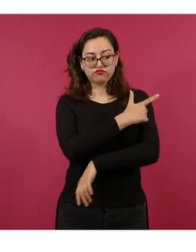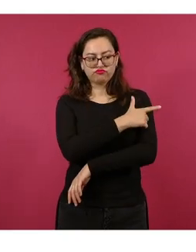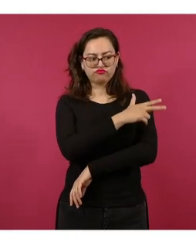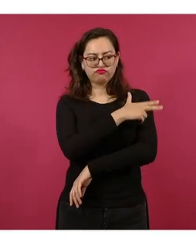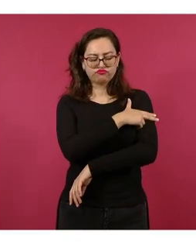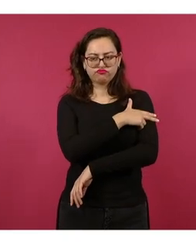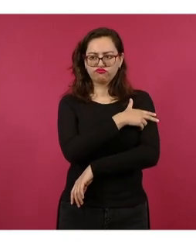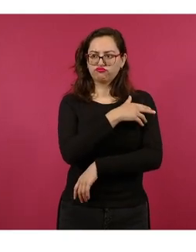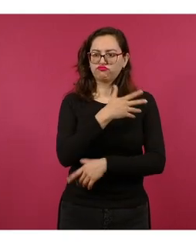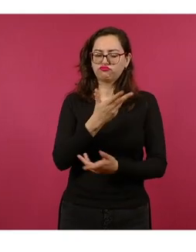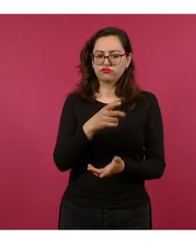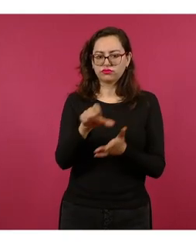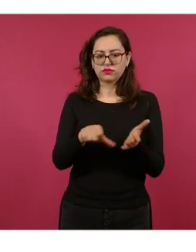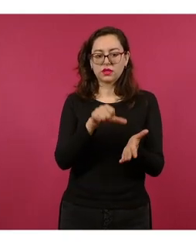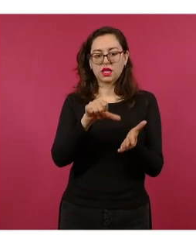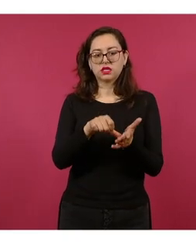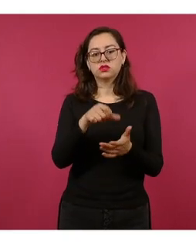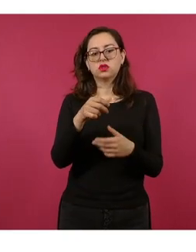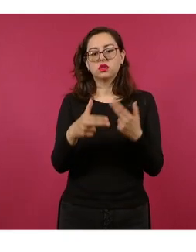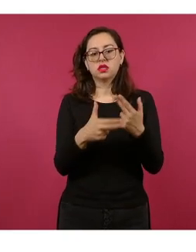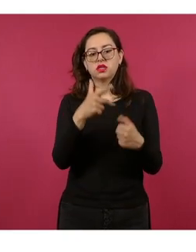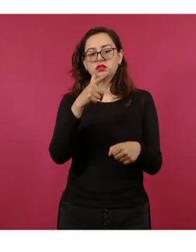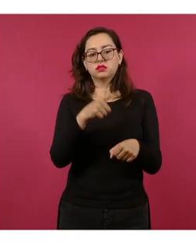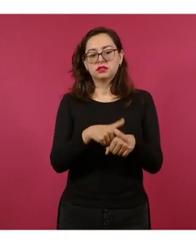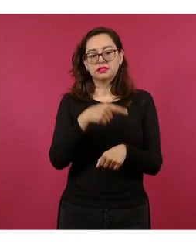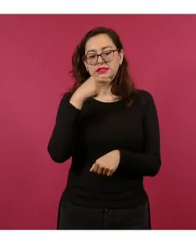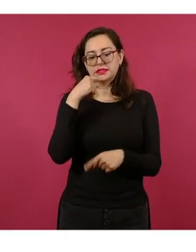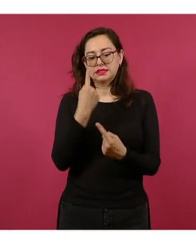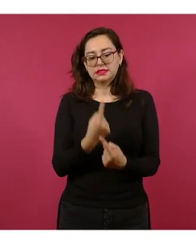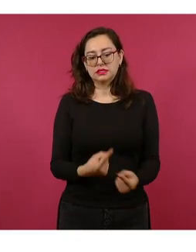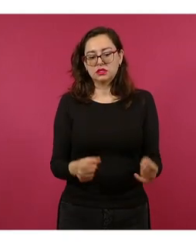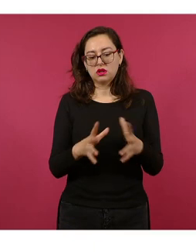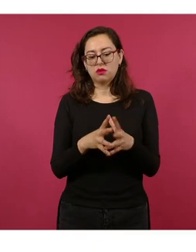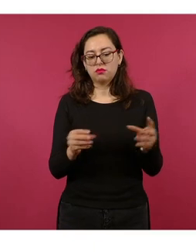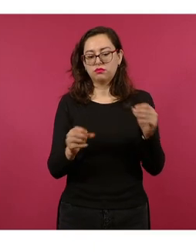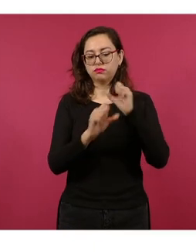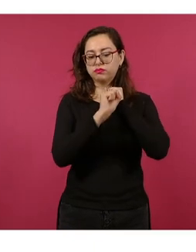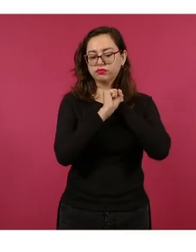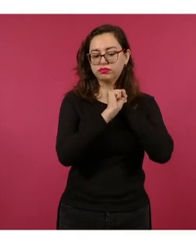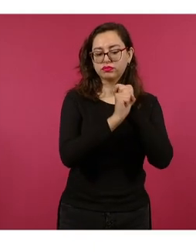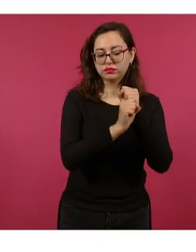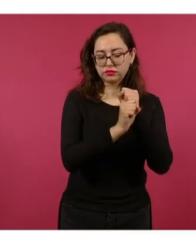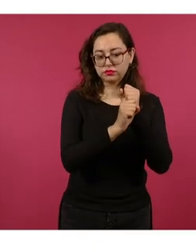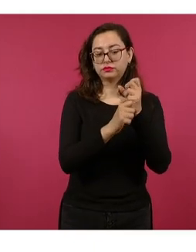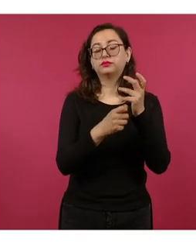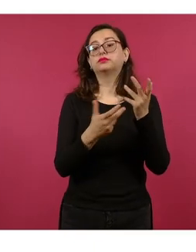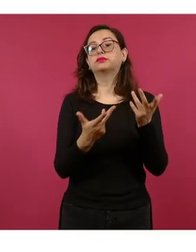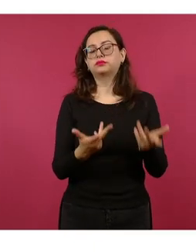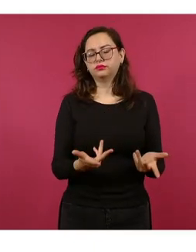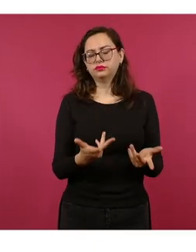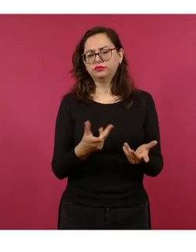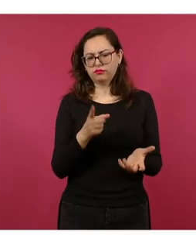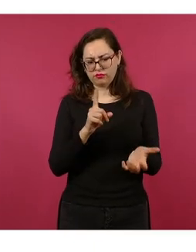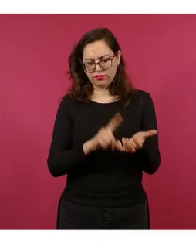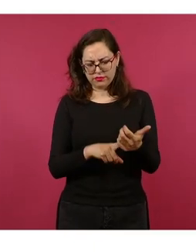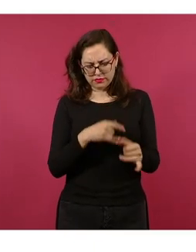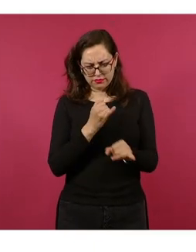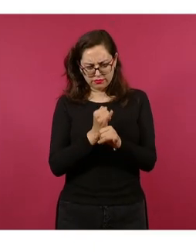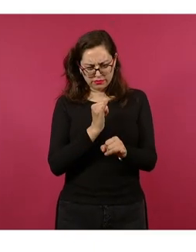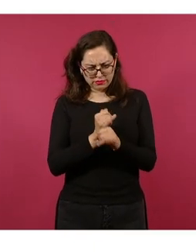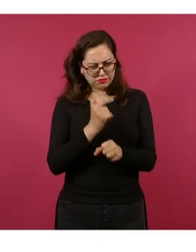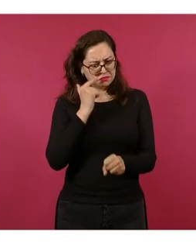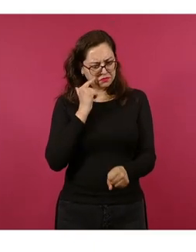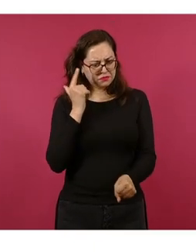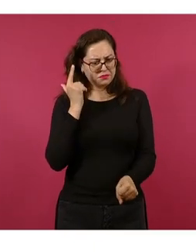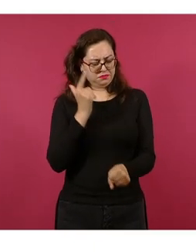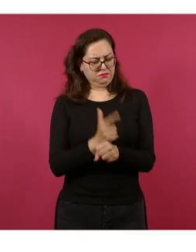un reporte del Centro Nacional para Niños Desaparecidos y Explotados toda vez que a través de una plataforma de internet se detectó